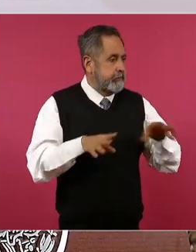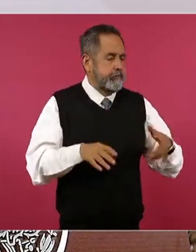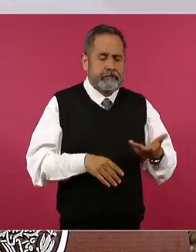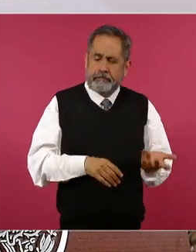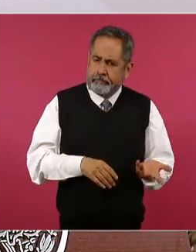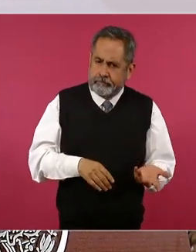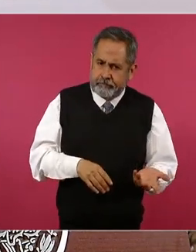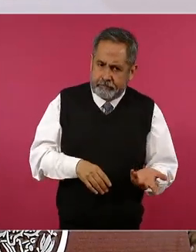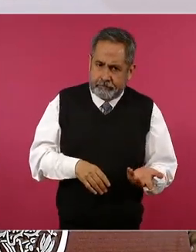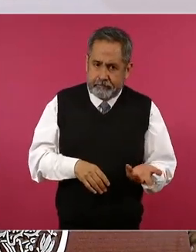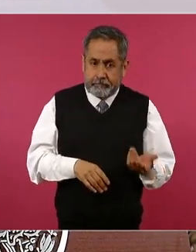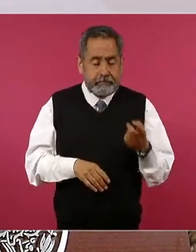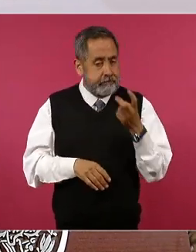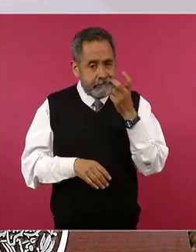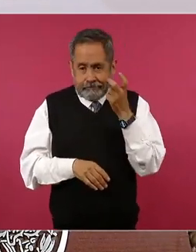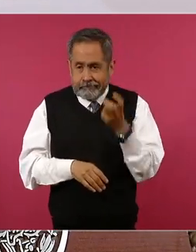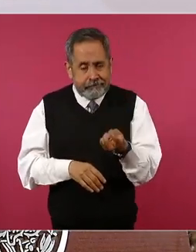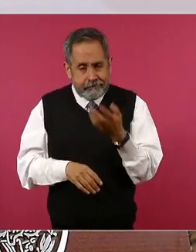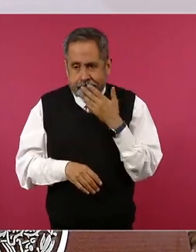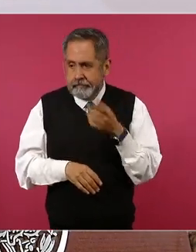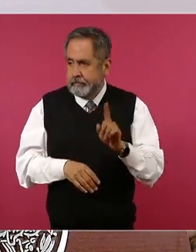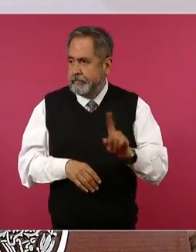increíble eso no era